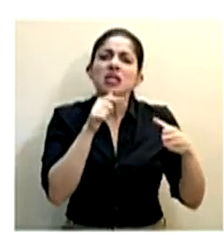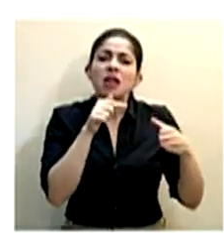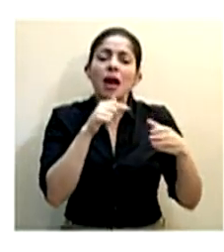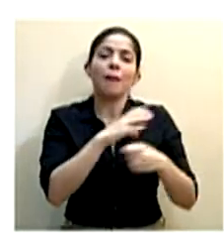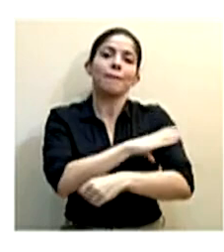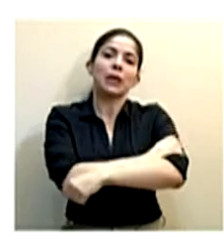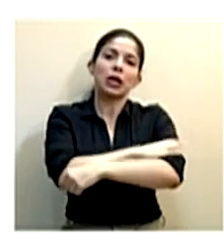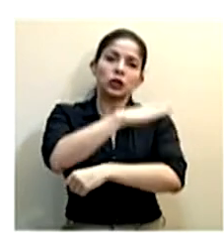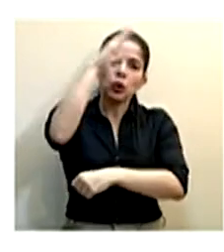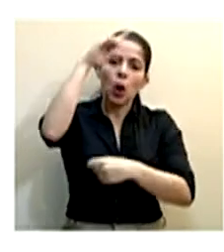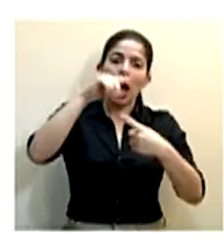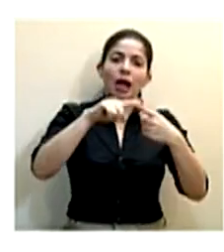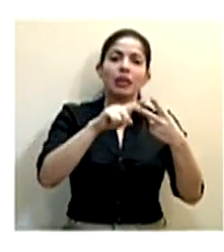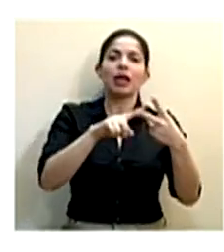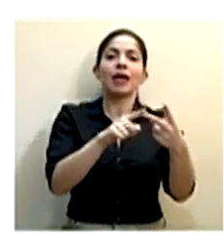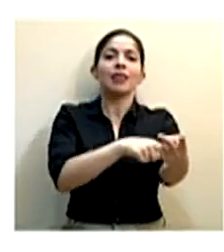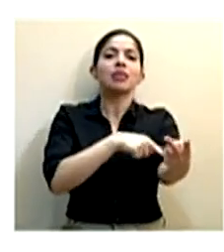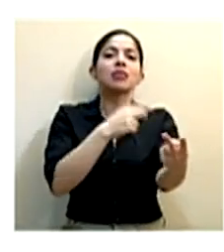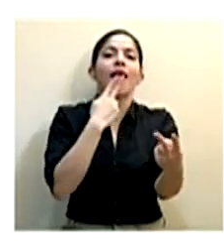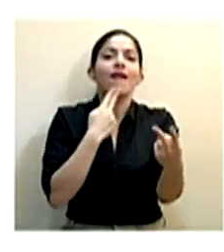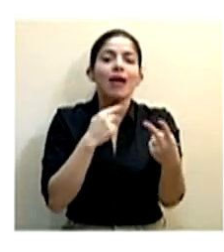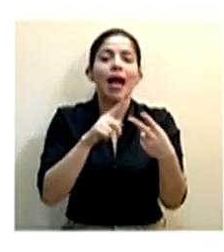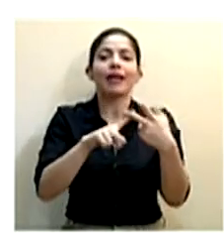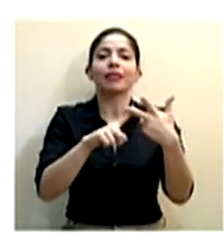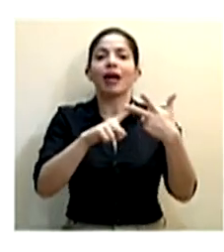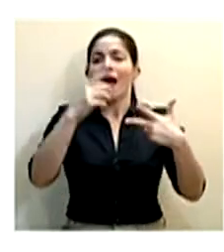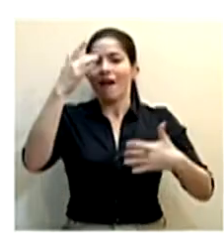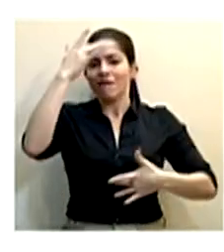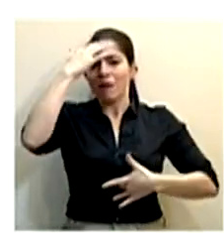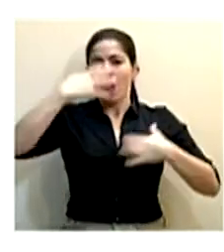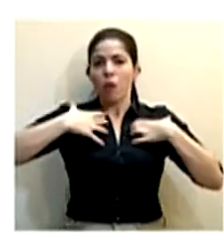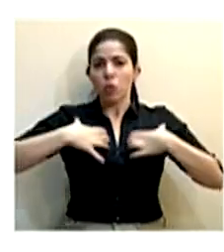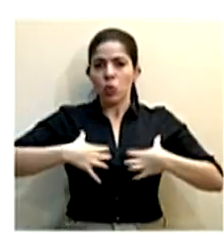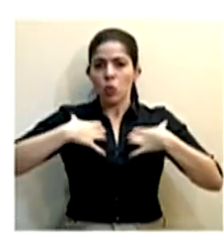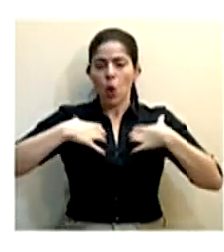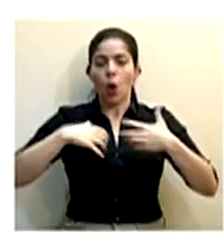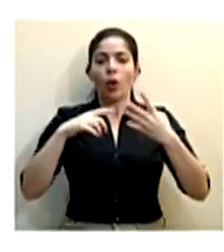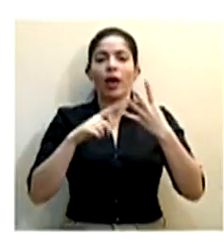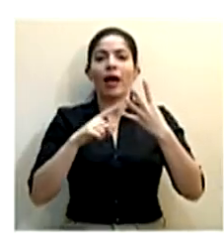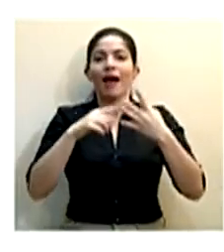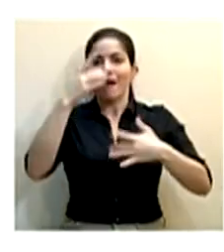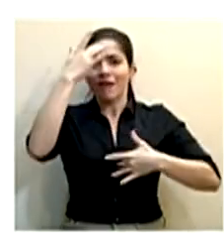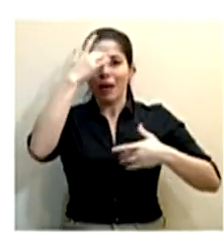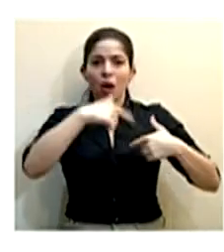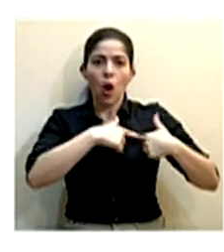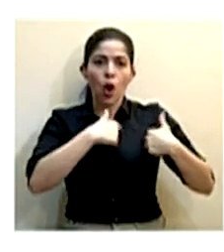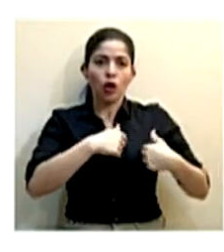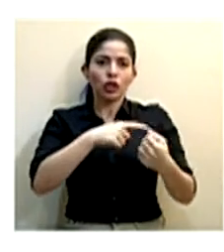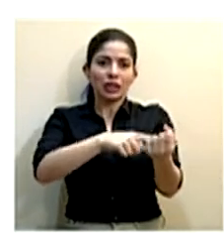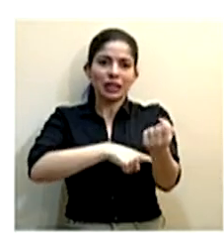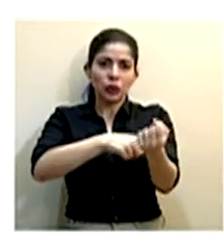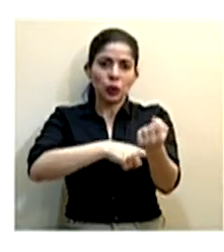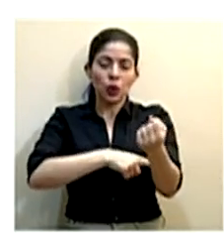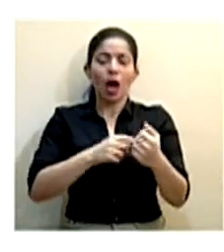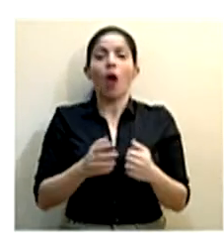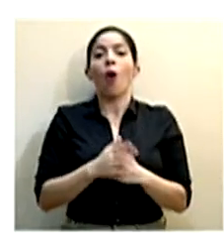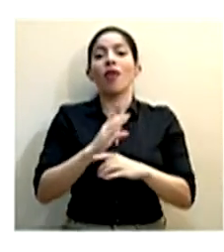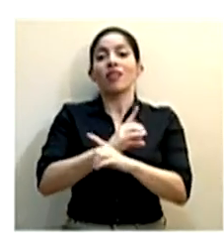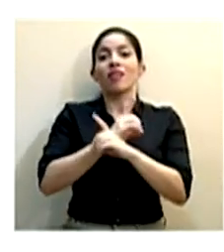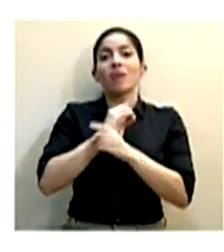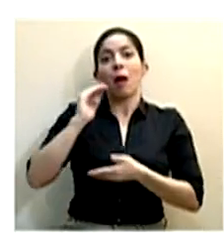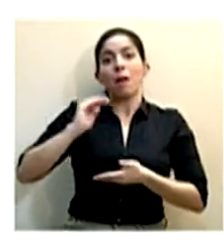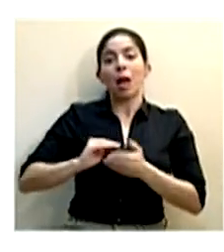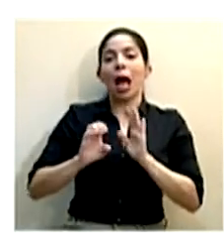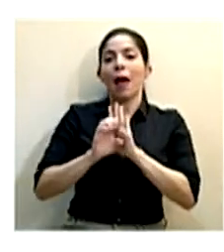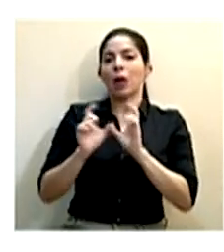con presión alta, con diabetes, con enfermedades pulmonares, con enfermedades del corazón y del sistema circulatorio, con defensas bajas como